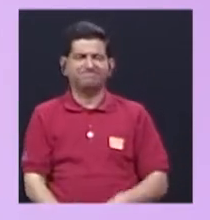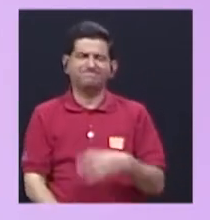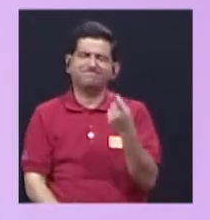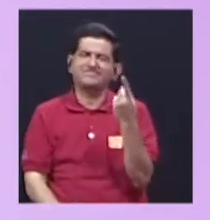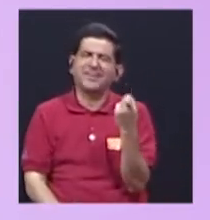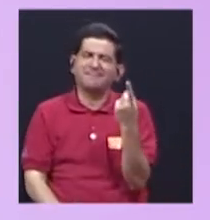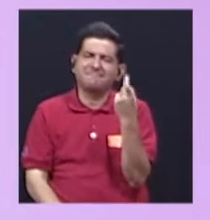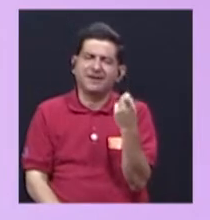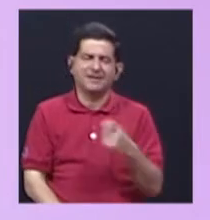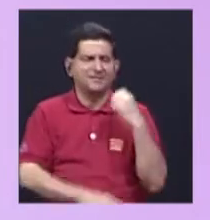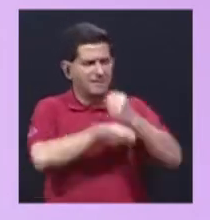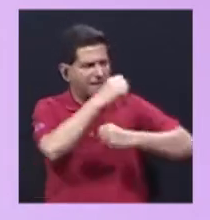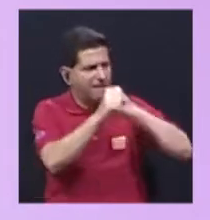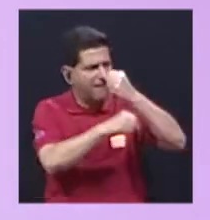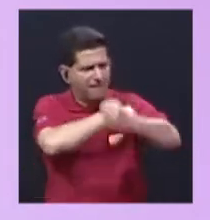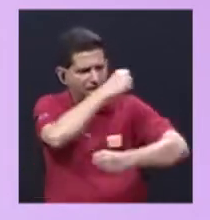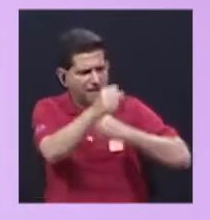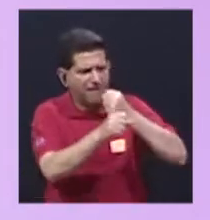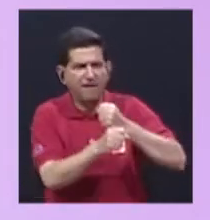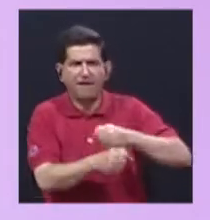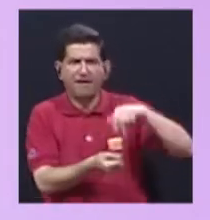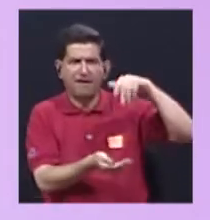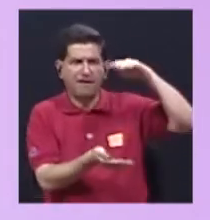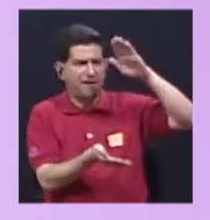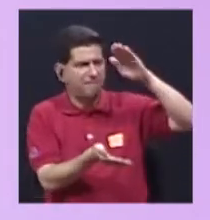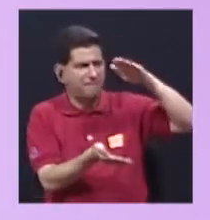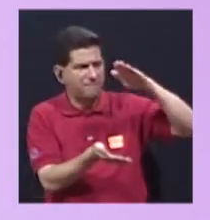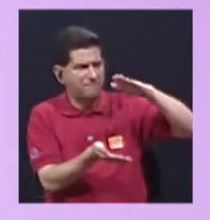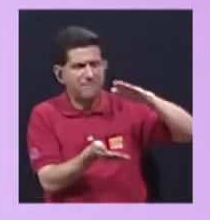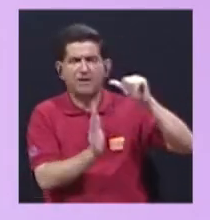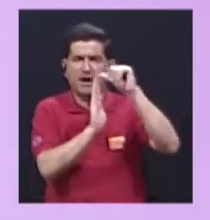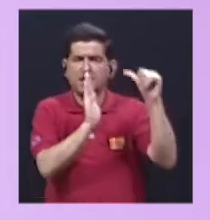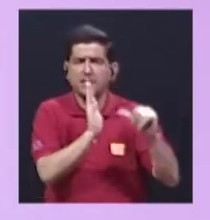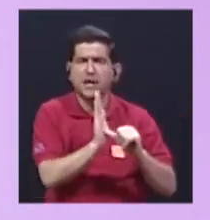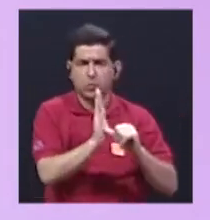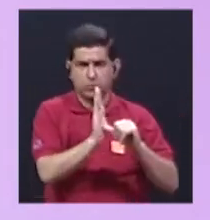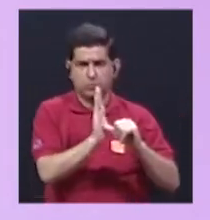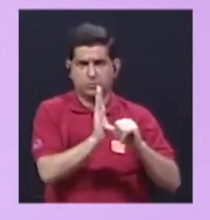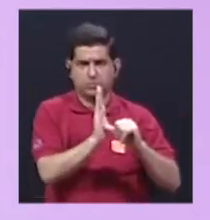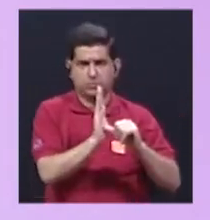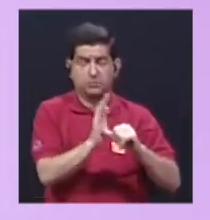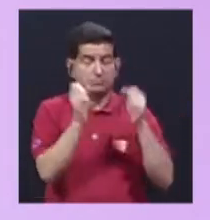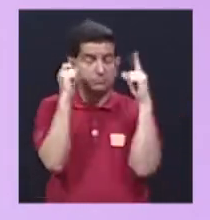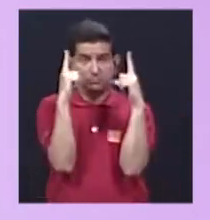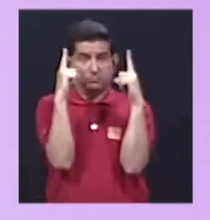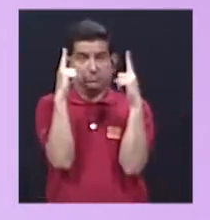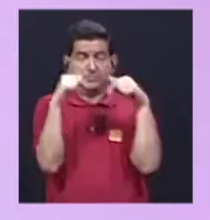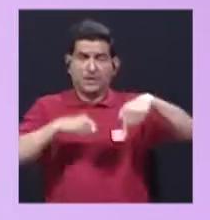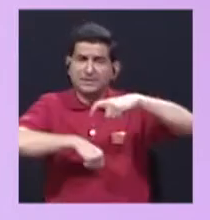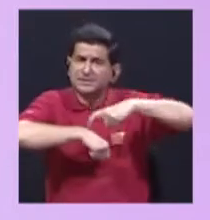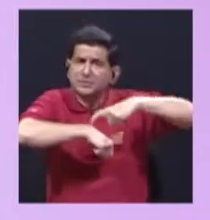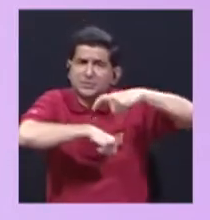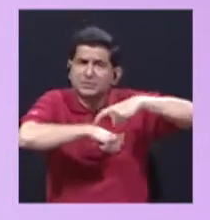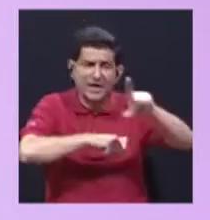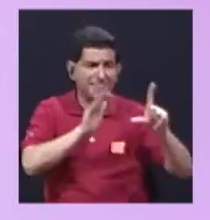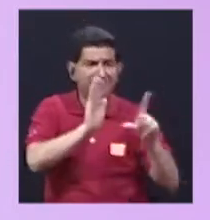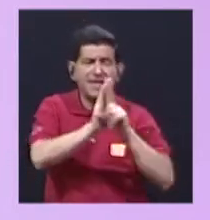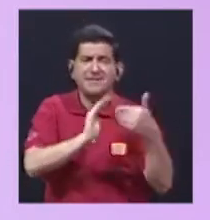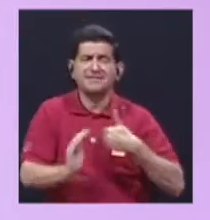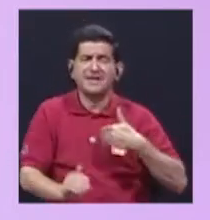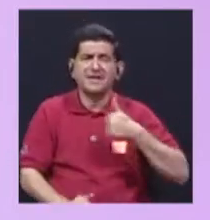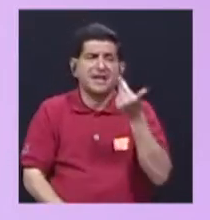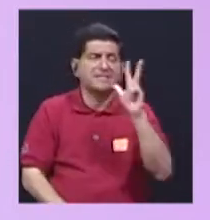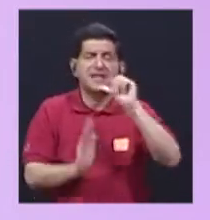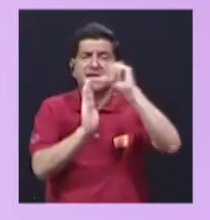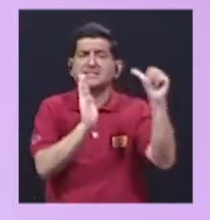en el transcurso de los años se le han ido recortando artículos. Y, increíblemente, en este momento esa ley tiene 13